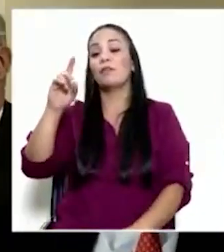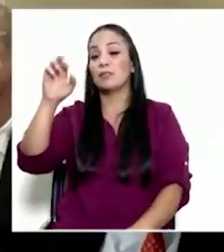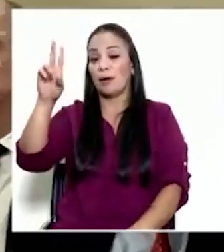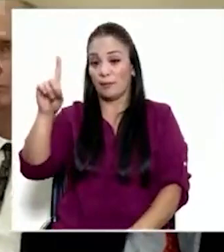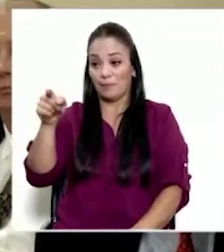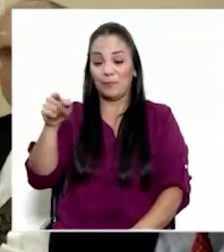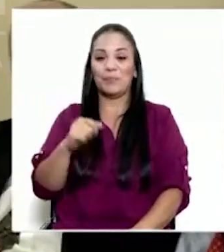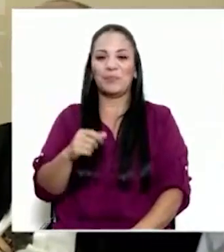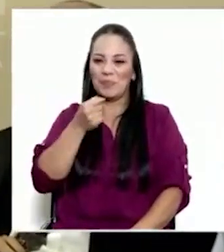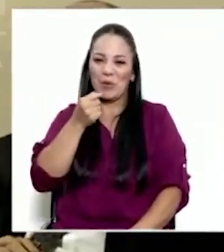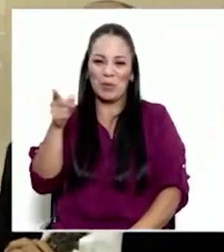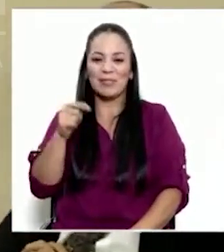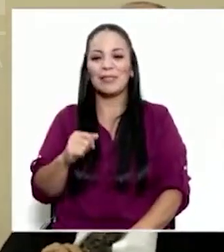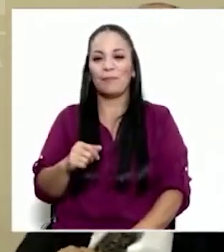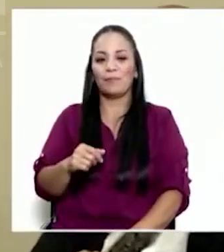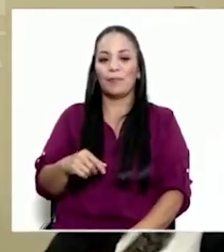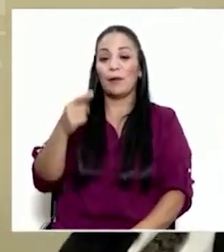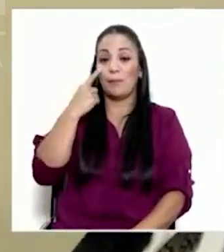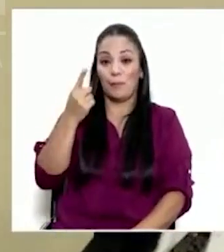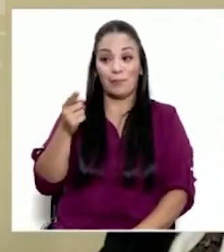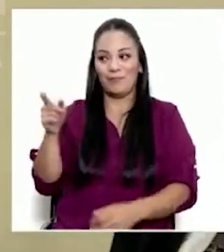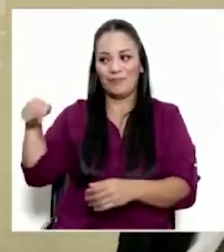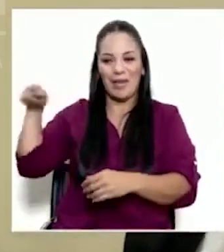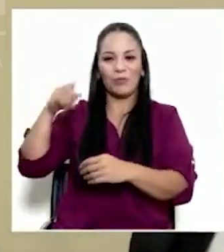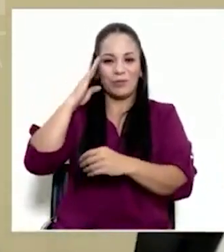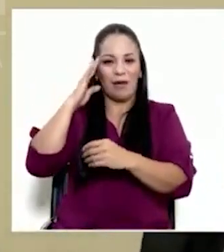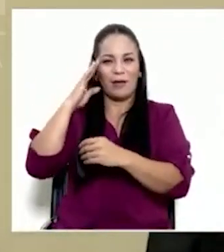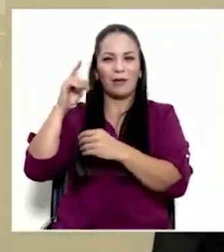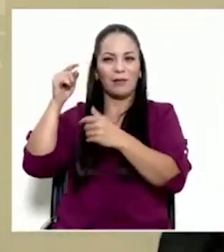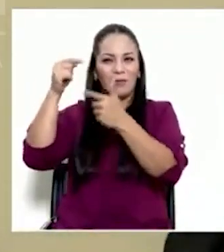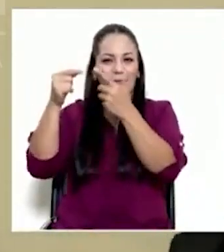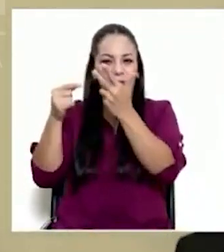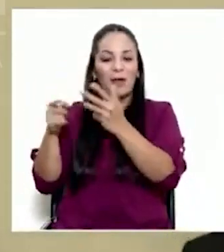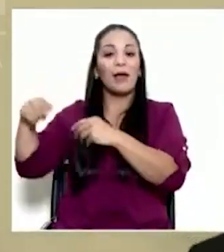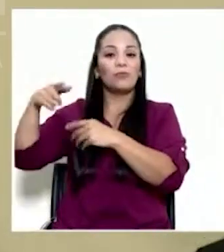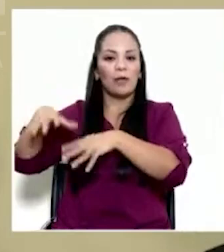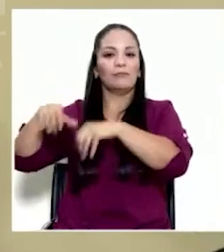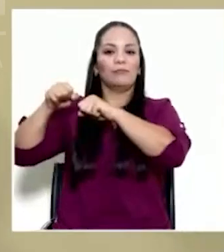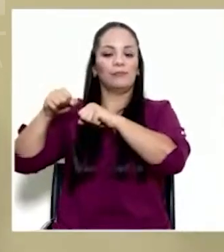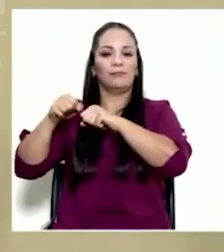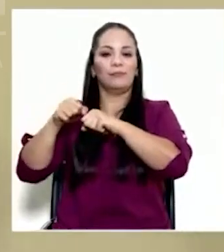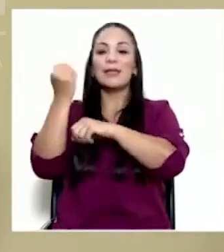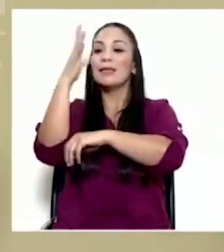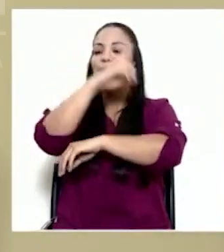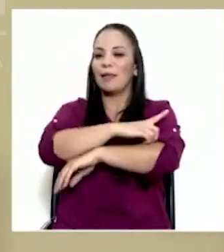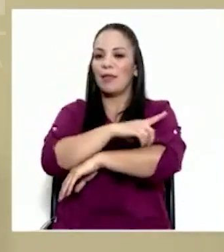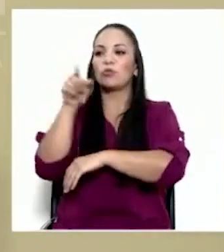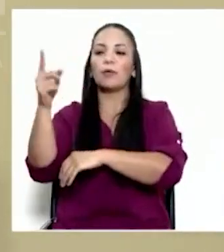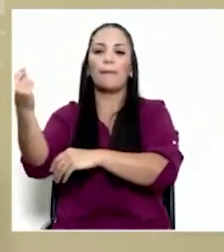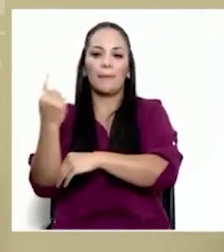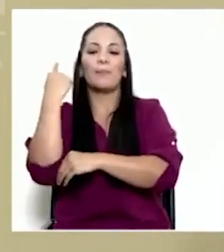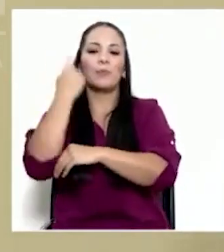aquí hay gente que me lleva a mí las cuentas, las deudas. Ya ellos tomaron la deuda, pero en 15 días pregunte